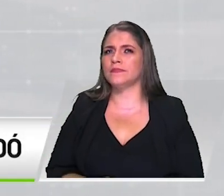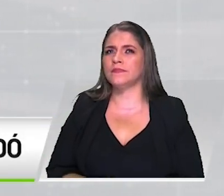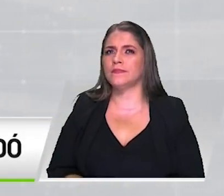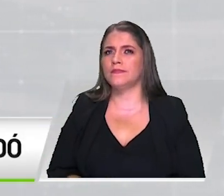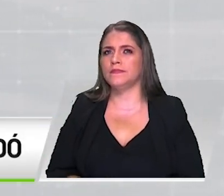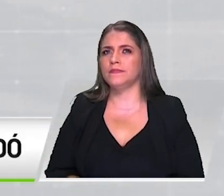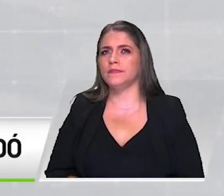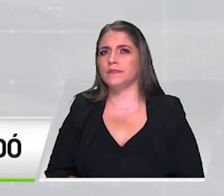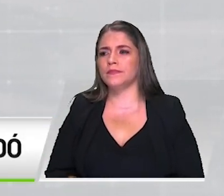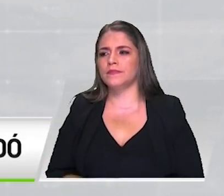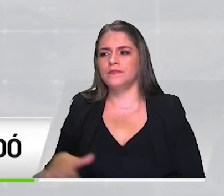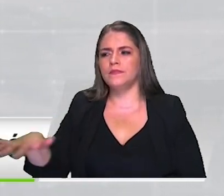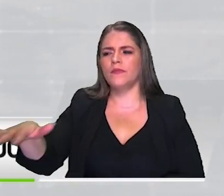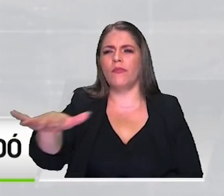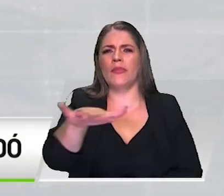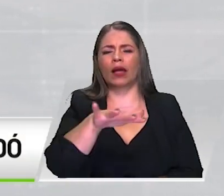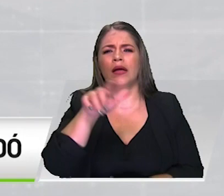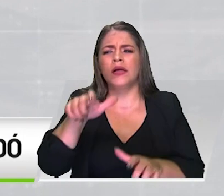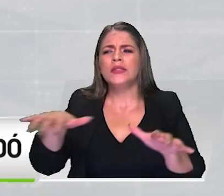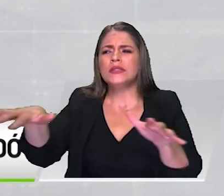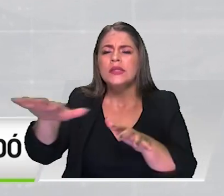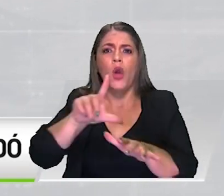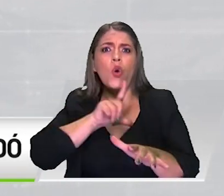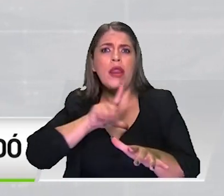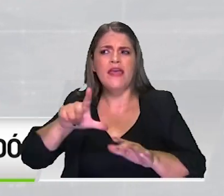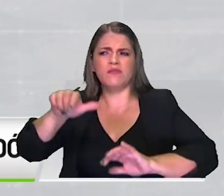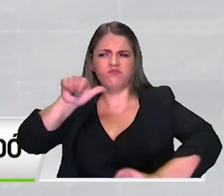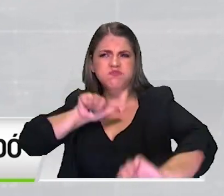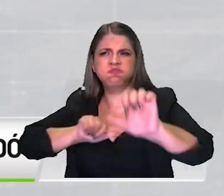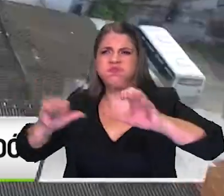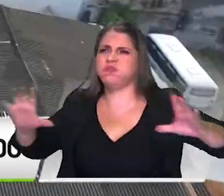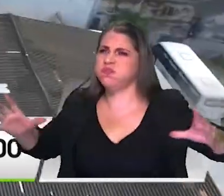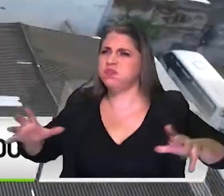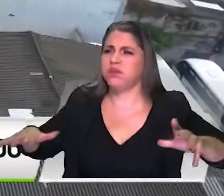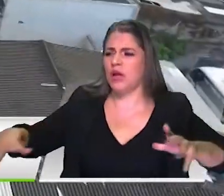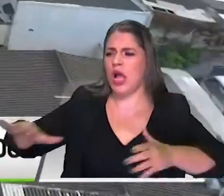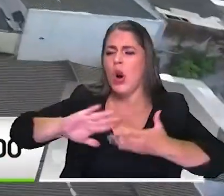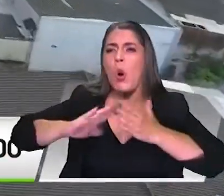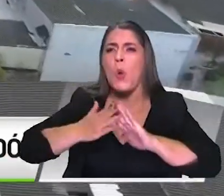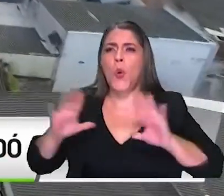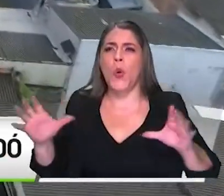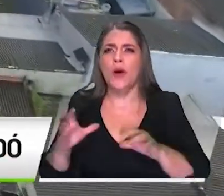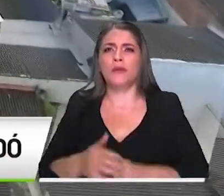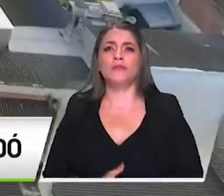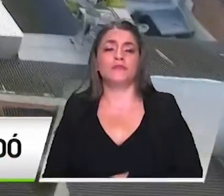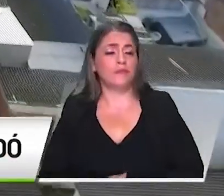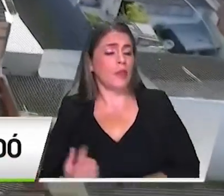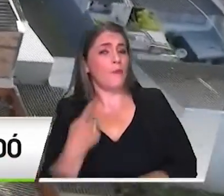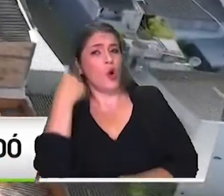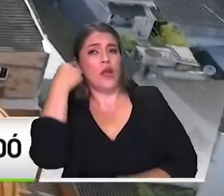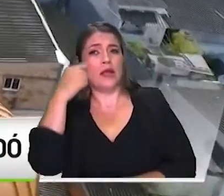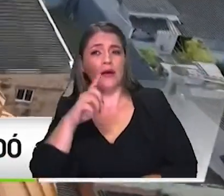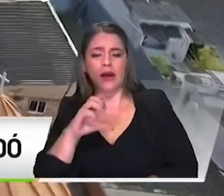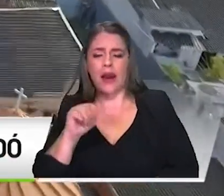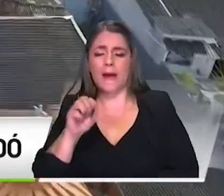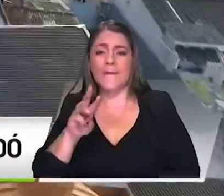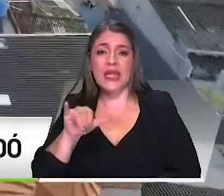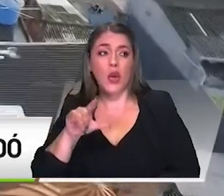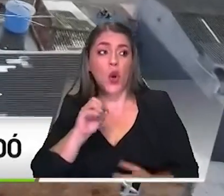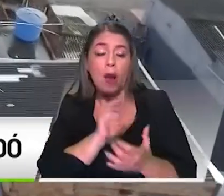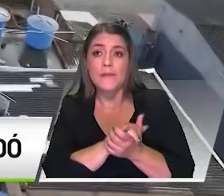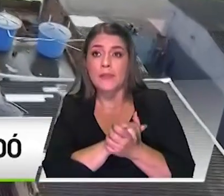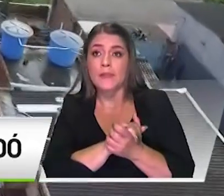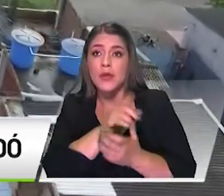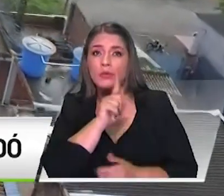las personas en esas zonas olvidadas, defensores de causas colectivas. El diputado Camilo Calle, amigo personal de Huber Velásquez,